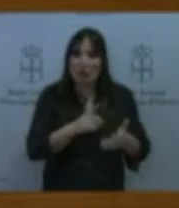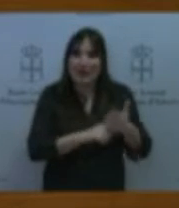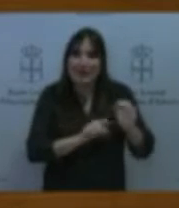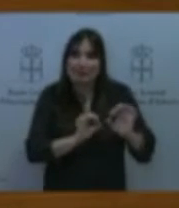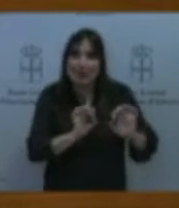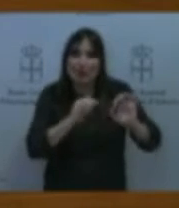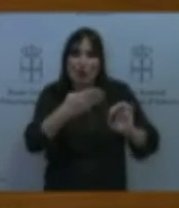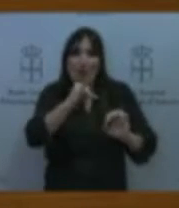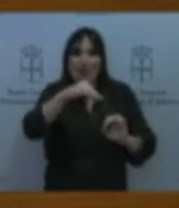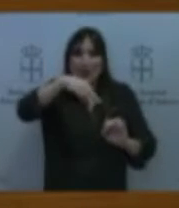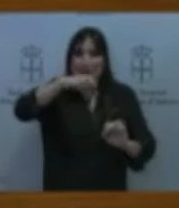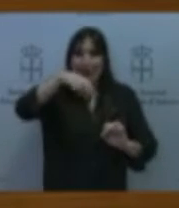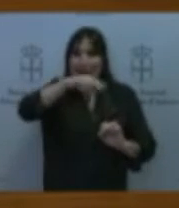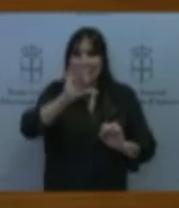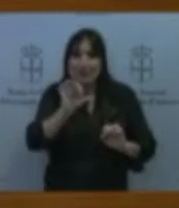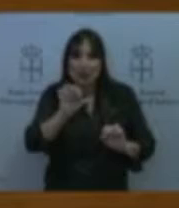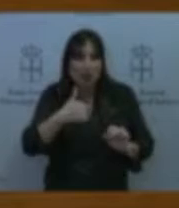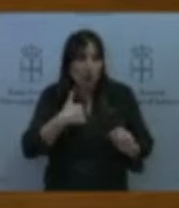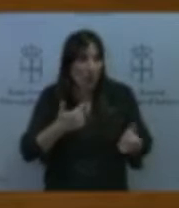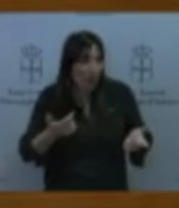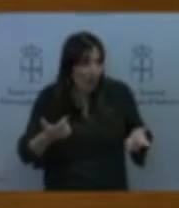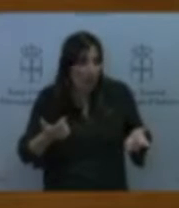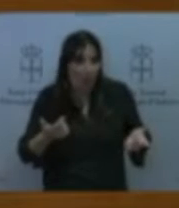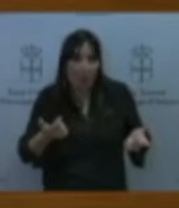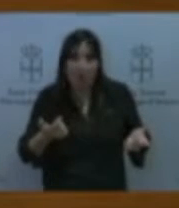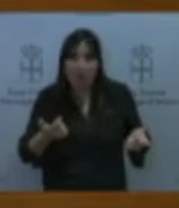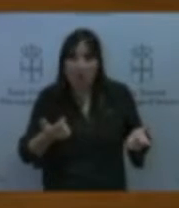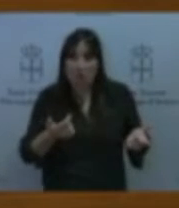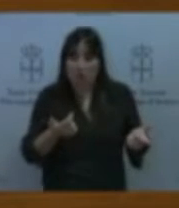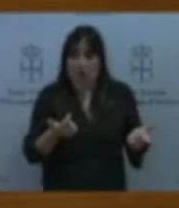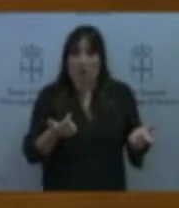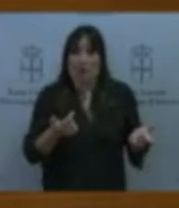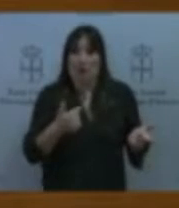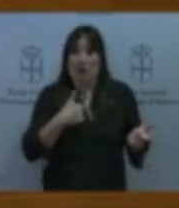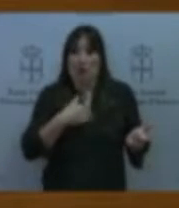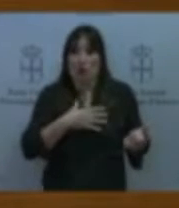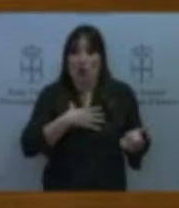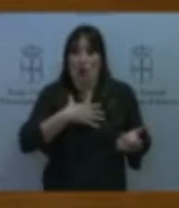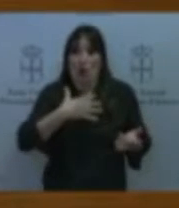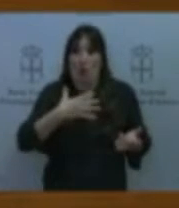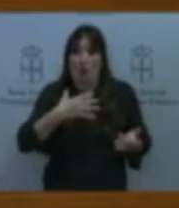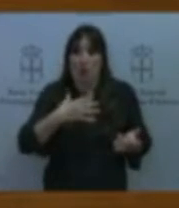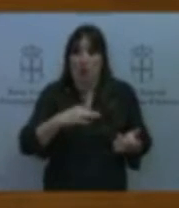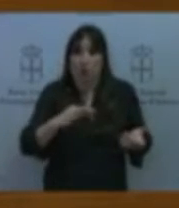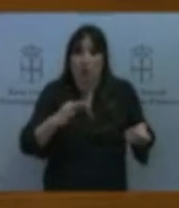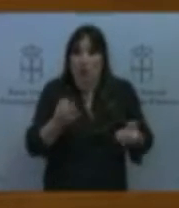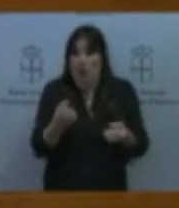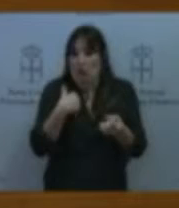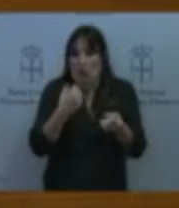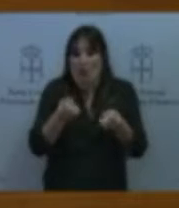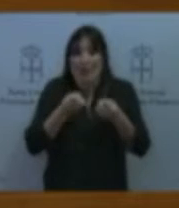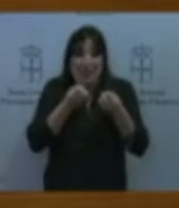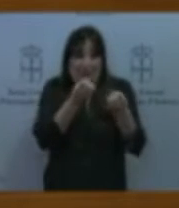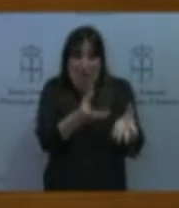de Viménez el que esperará que pueda tener yo una gran información en este momento que es la primera vez que